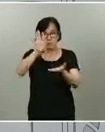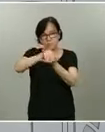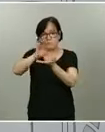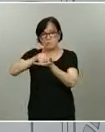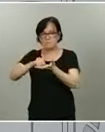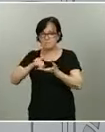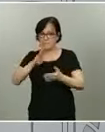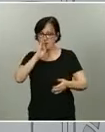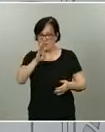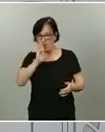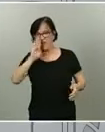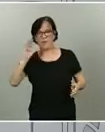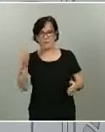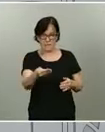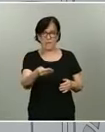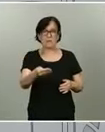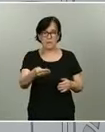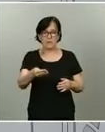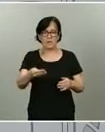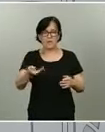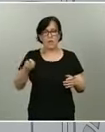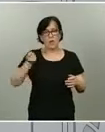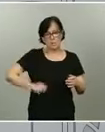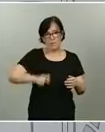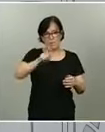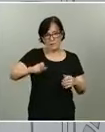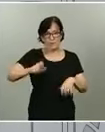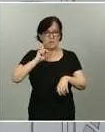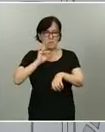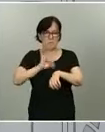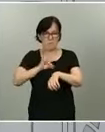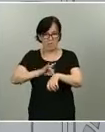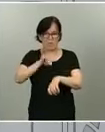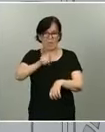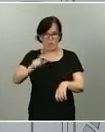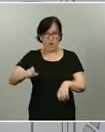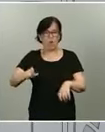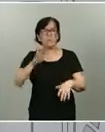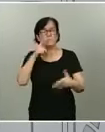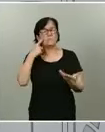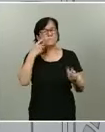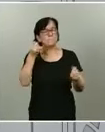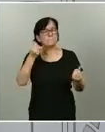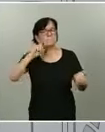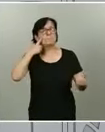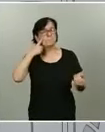indirectas, de los profesionales médicos, sí que se están detectando, por ejemplo,